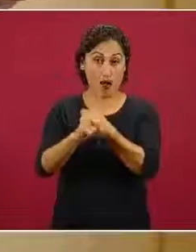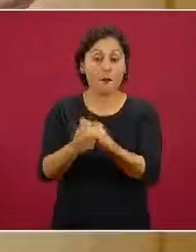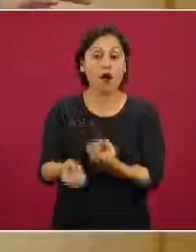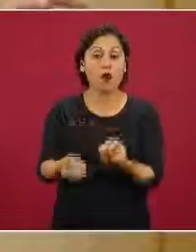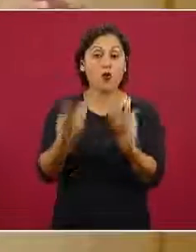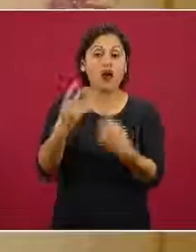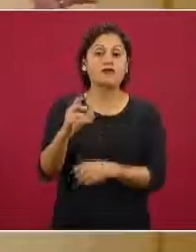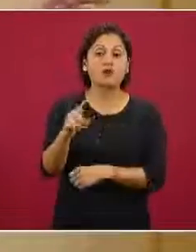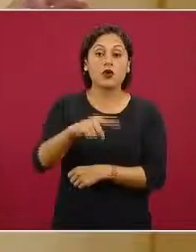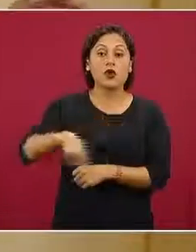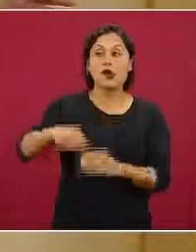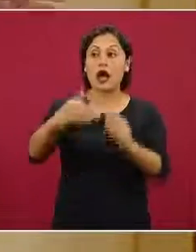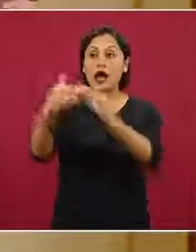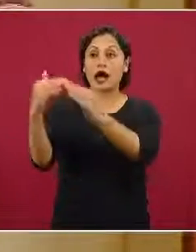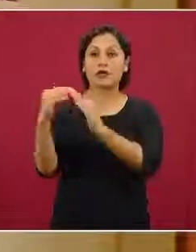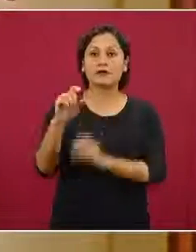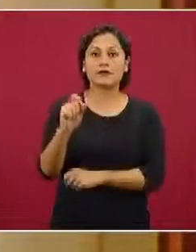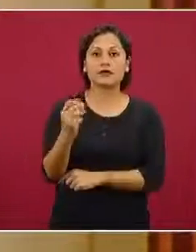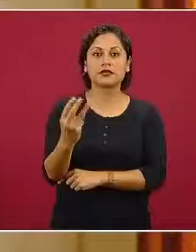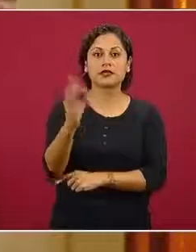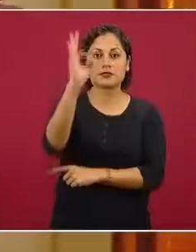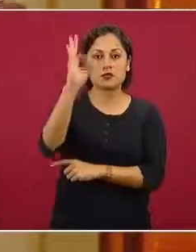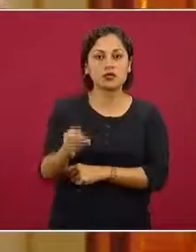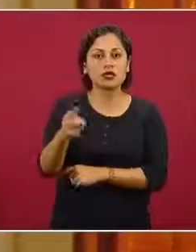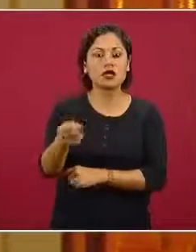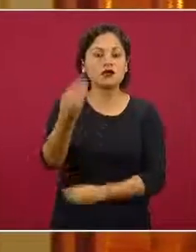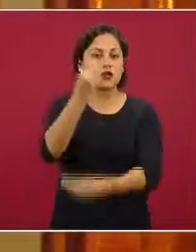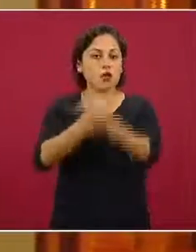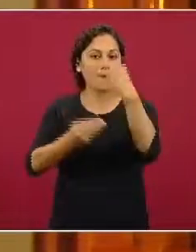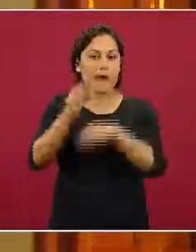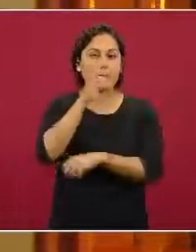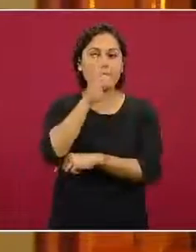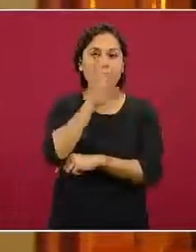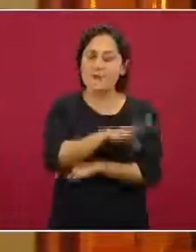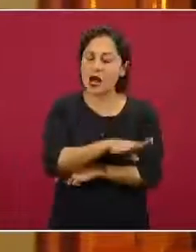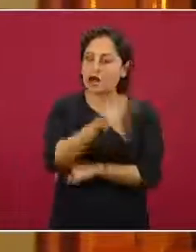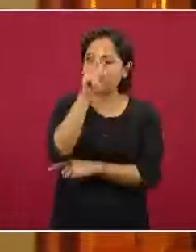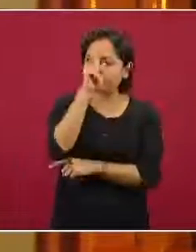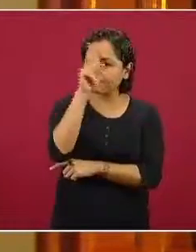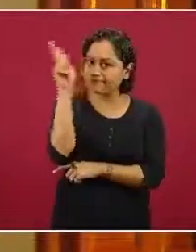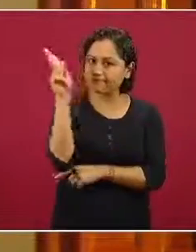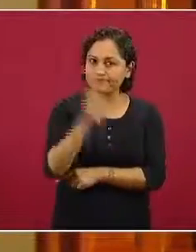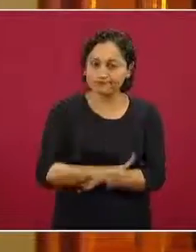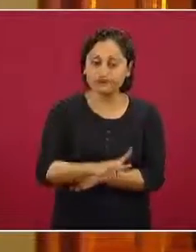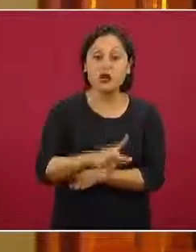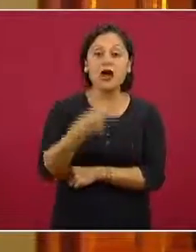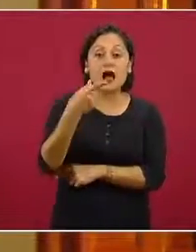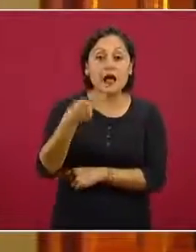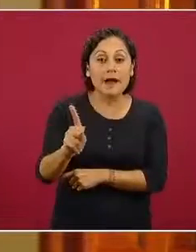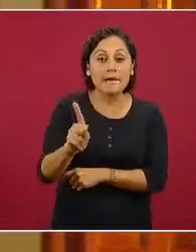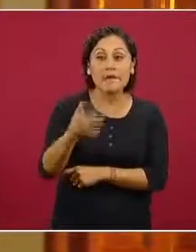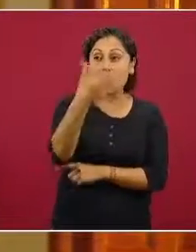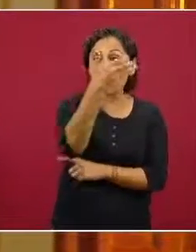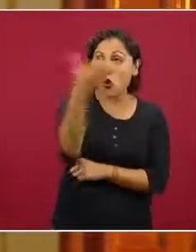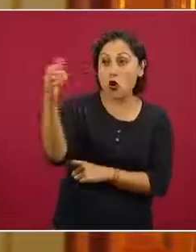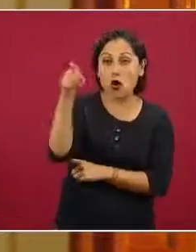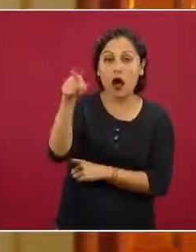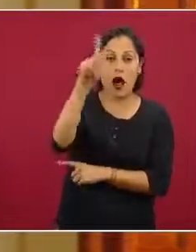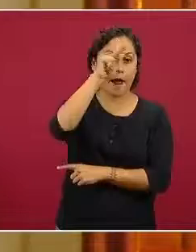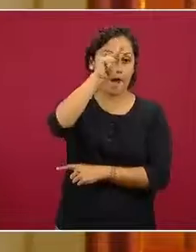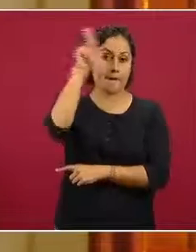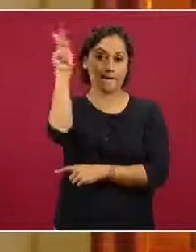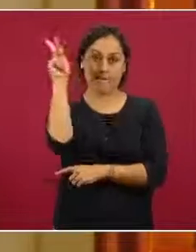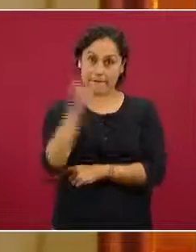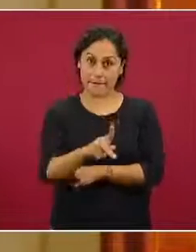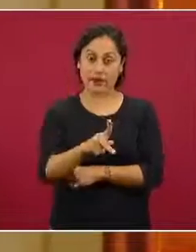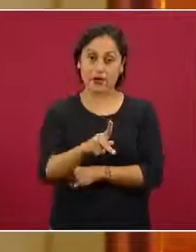% de los hogares con inseguridad alimentaria moderada o severa y todavía mayor en zonas rurales y también una alta prevalencia